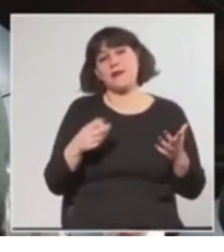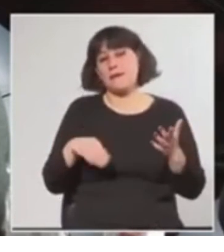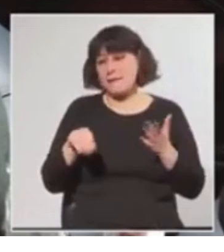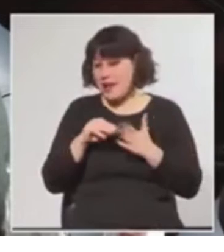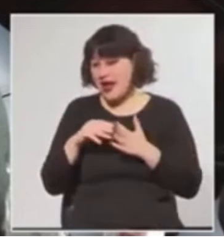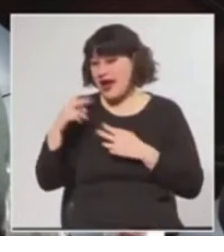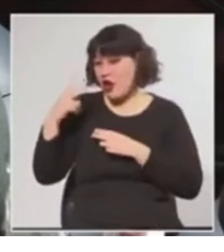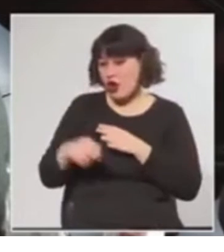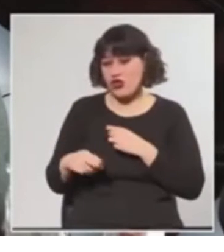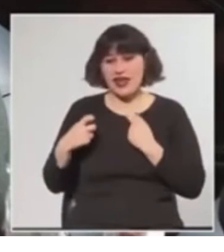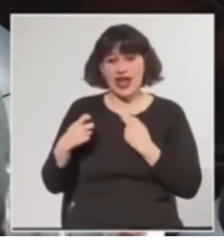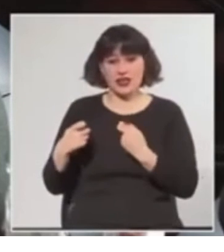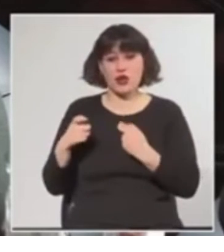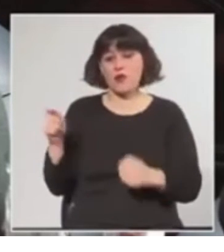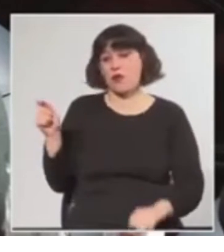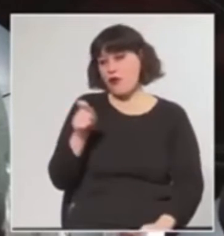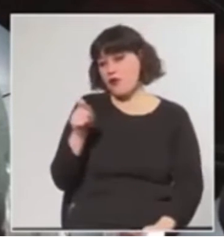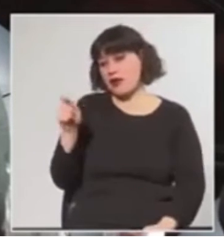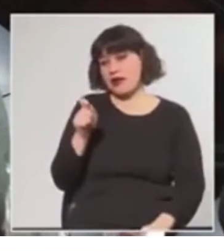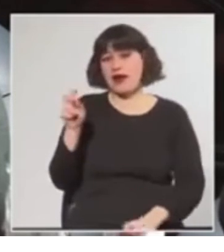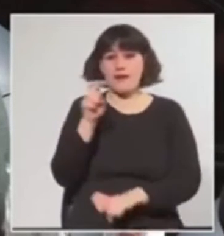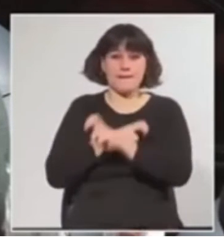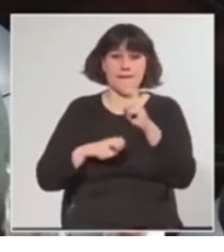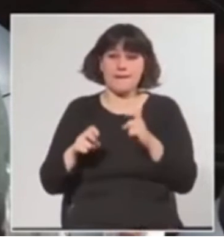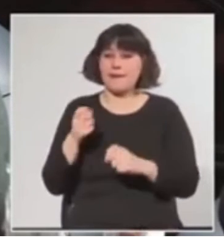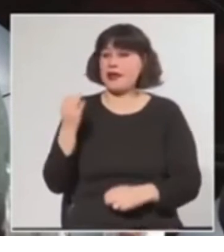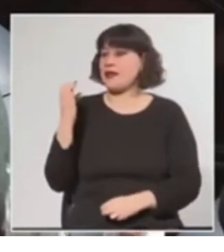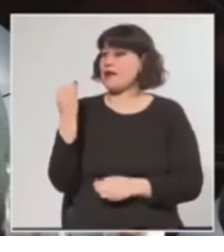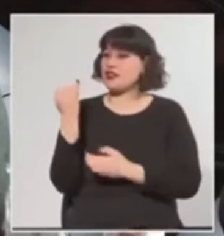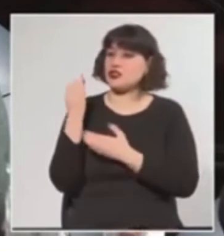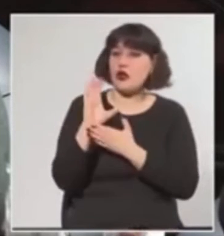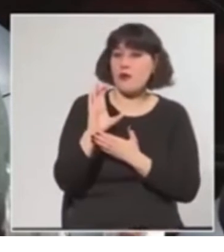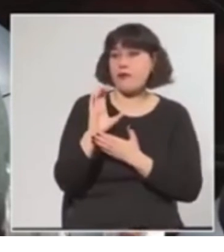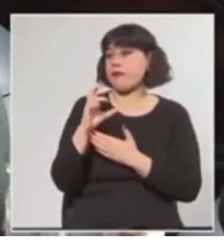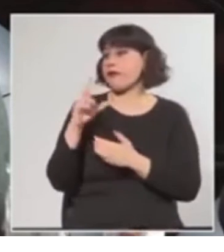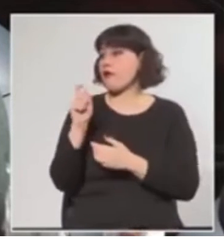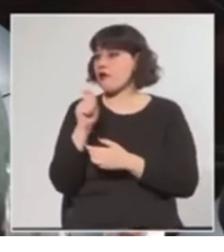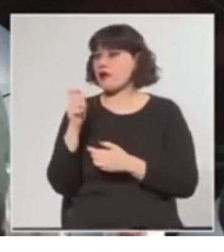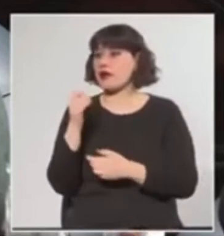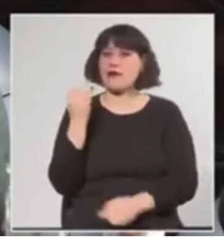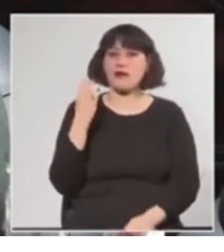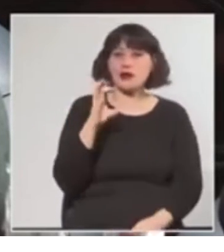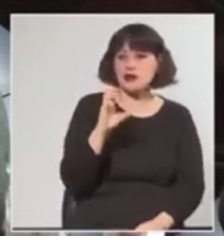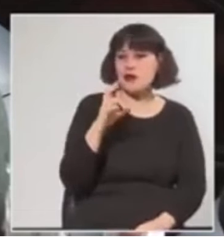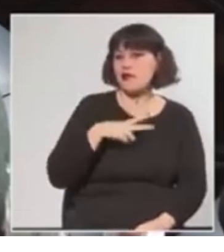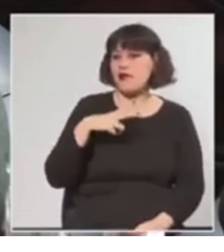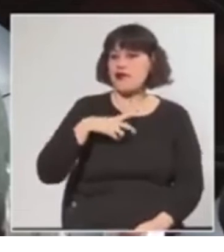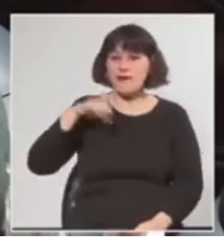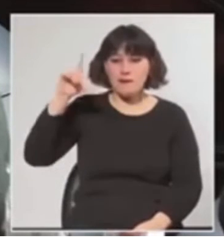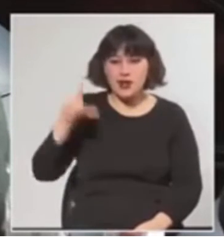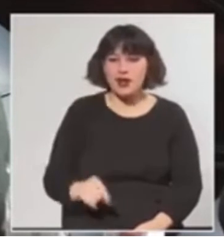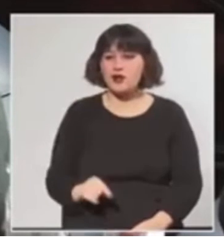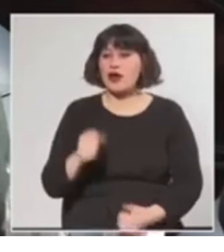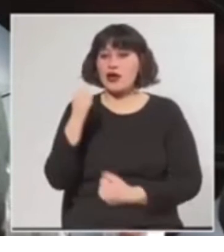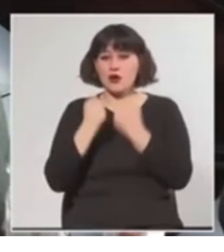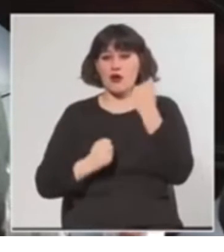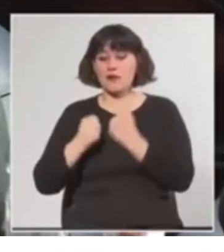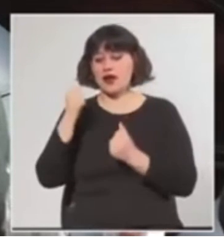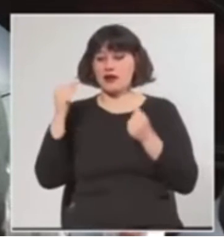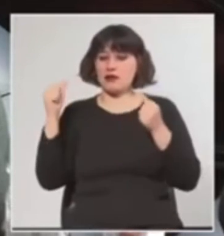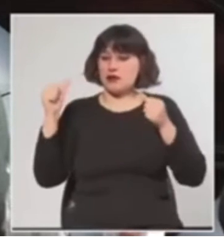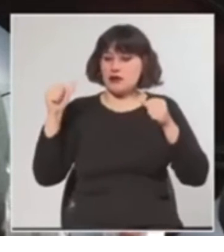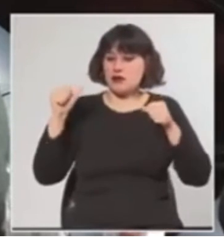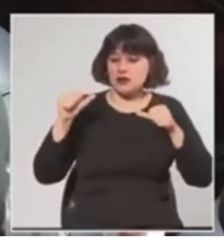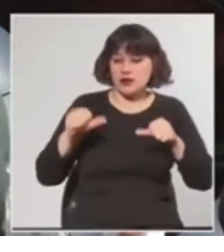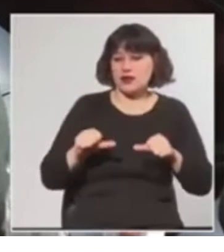recorte del gasto público una reducción de la inversión pública, de la inversión privada, un retradimiento de la actividad económica que termina pegando mucho